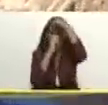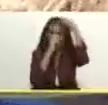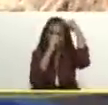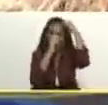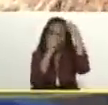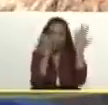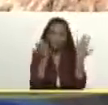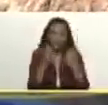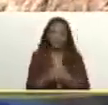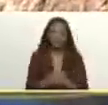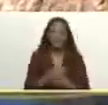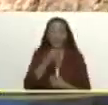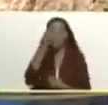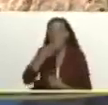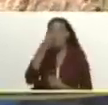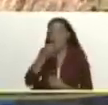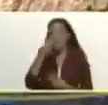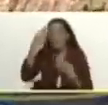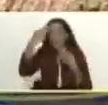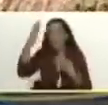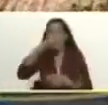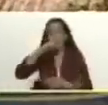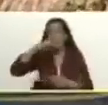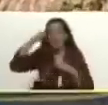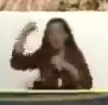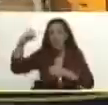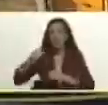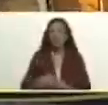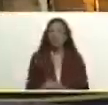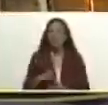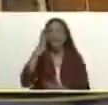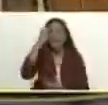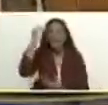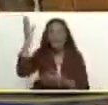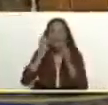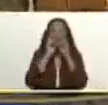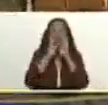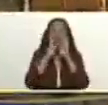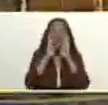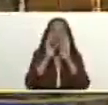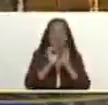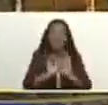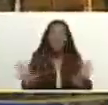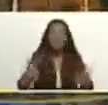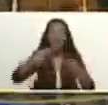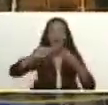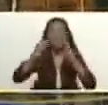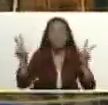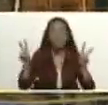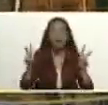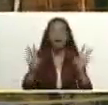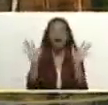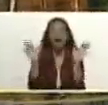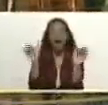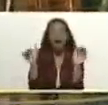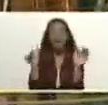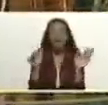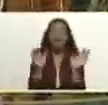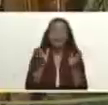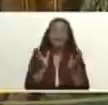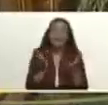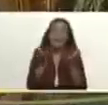Ante todo buenas tardes presidente que el señor le bendiga y le dé paz y que los ángeles estén